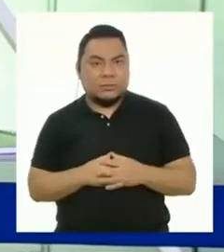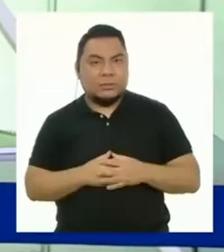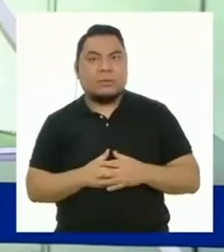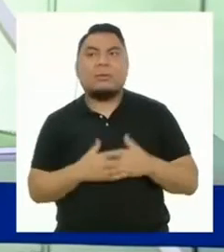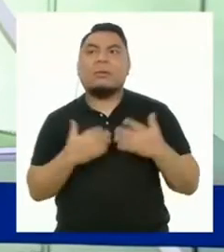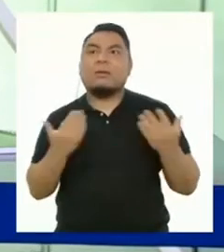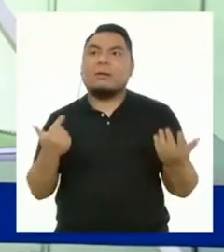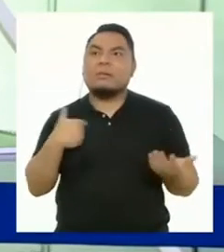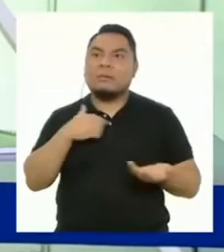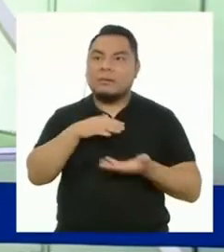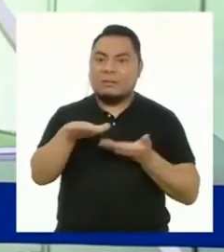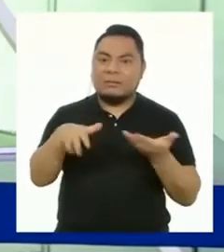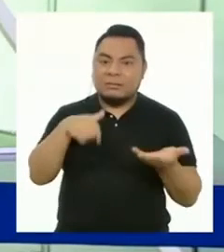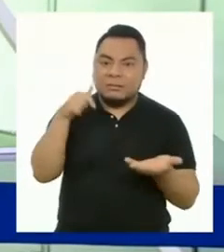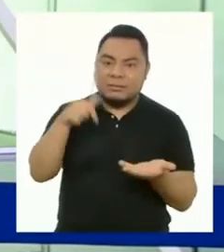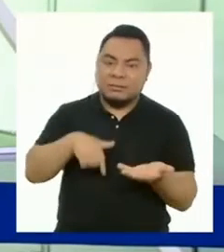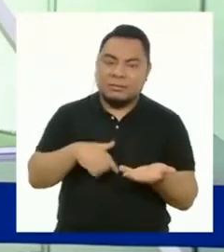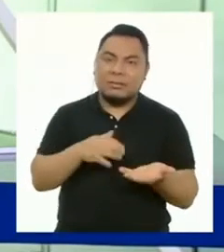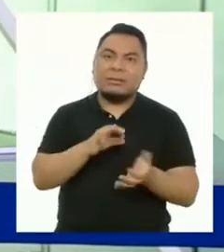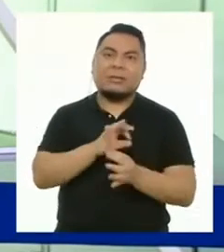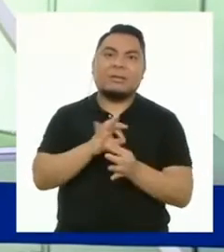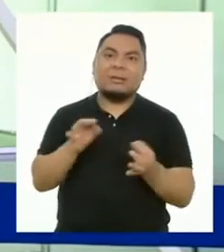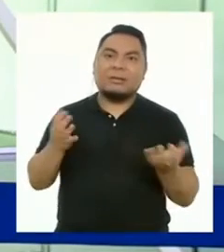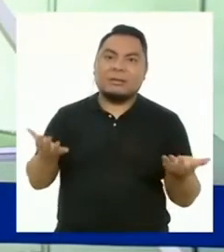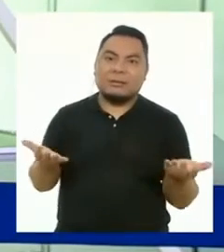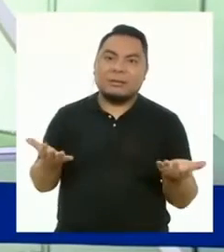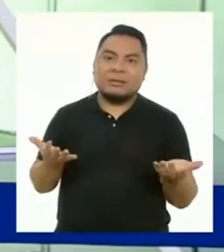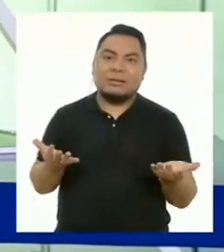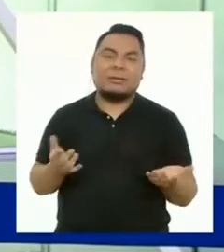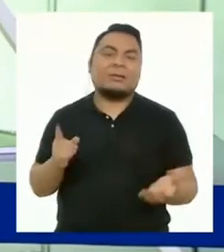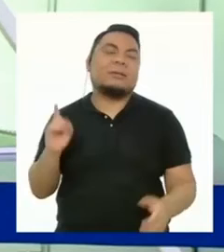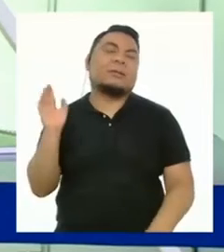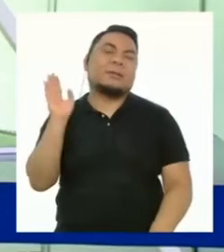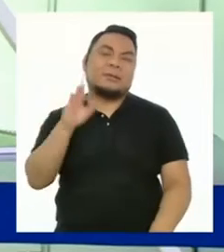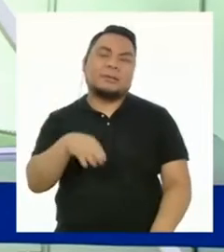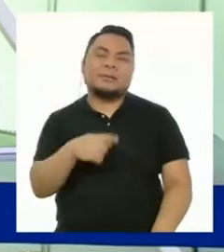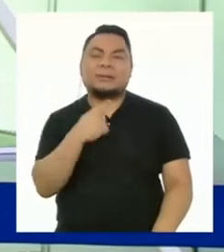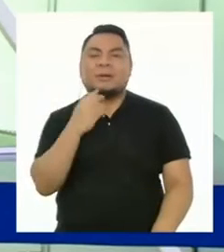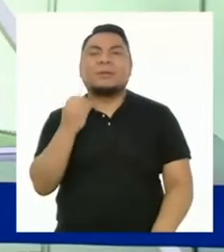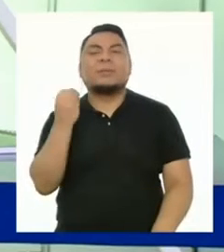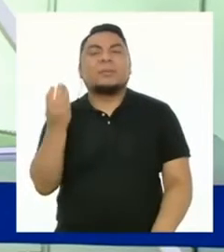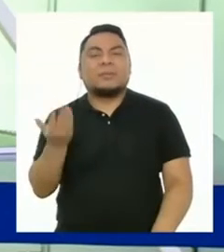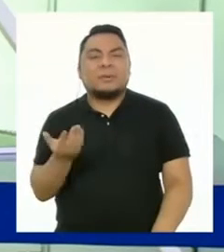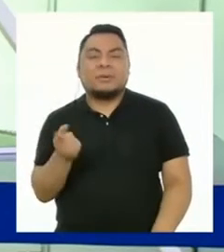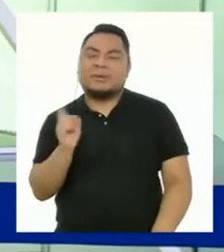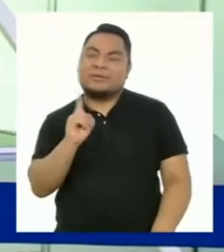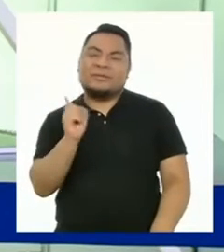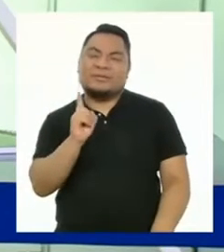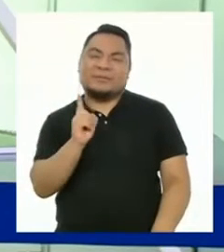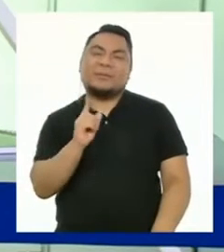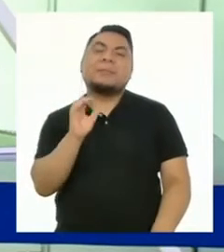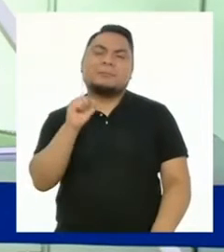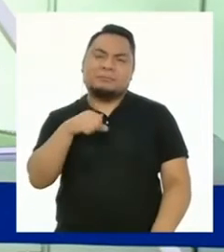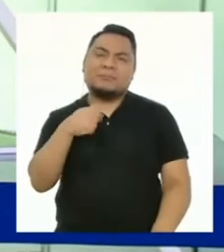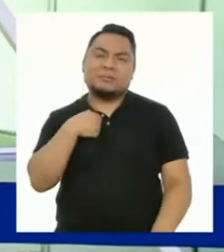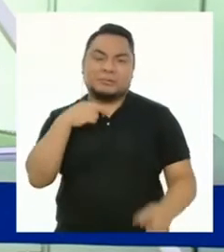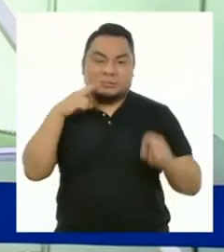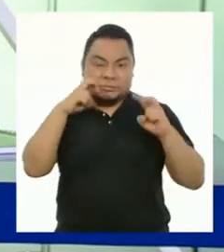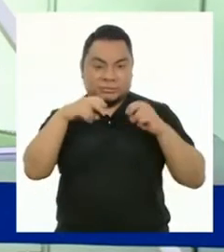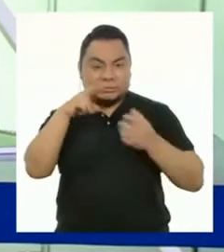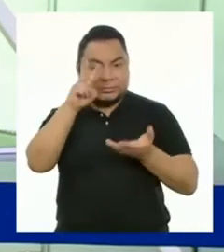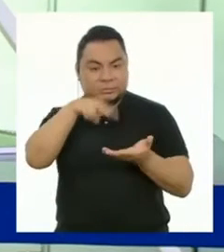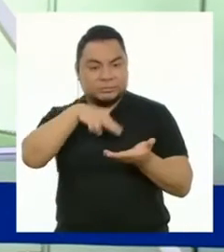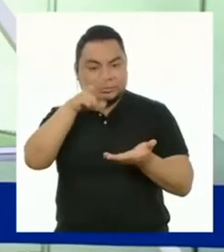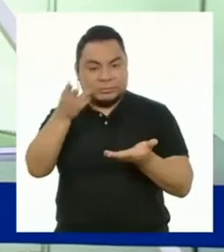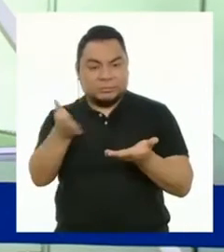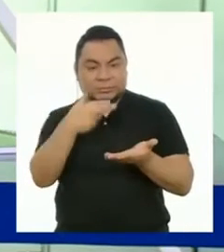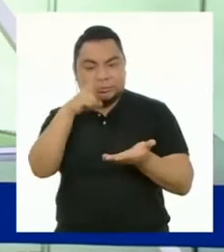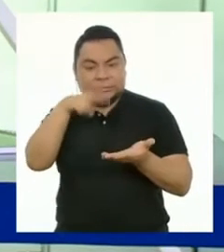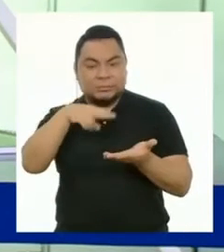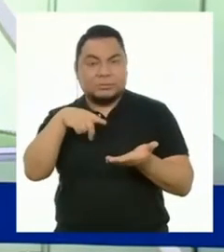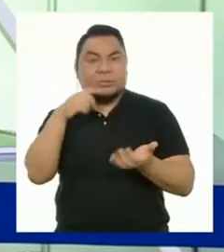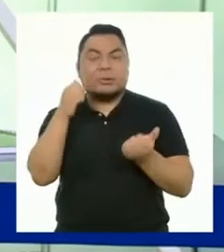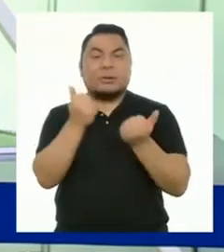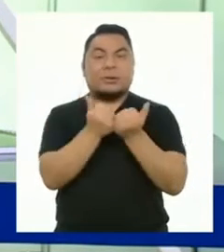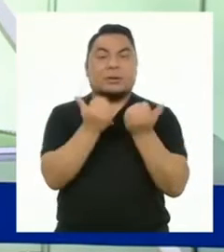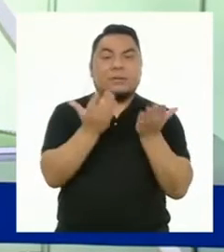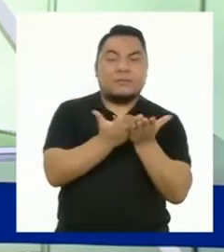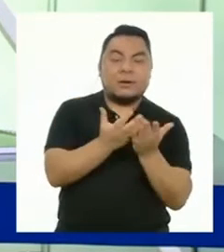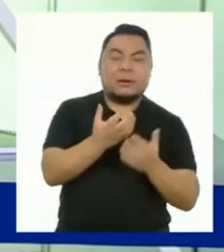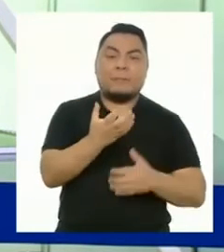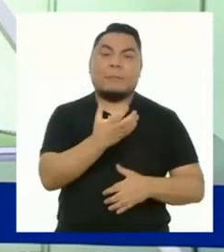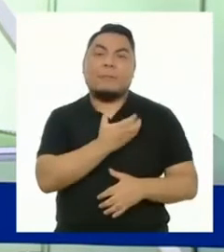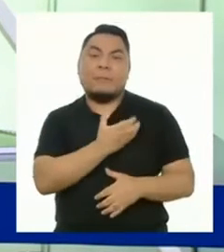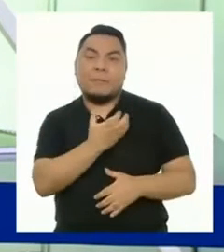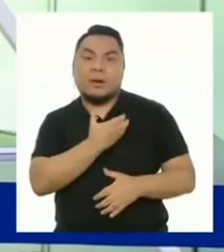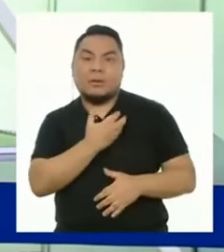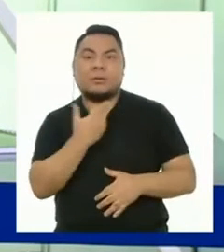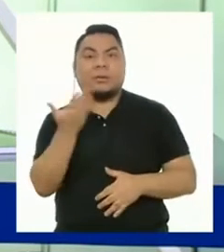hice todo este desorden por nada? No, no, no, no. Bueno, no ha sido por nada. Creo que repasar los retos que cumplimos en abril o mayo y